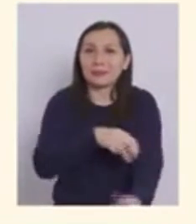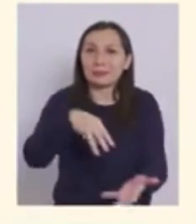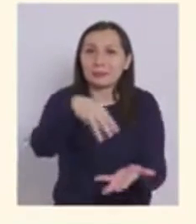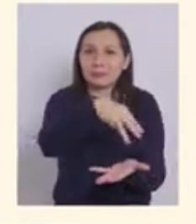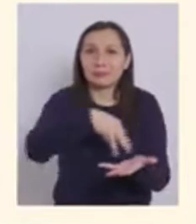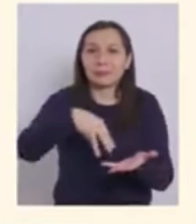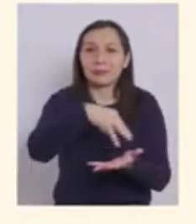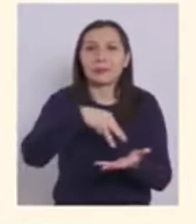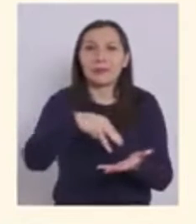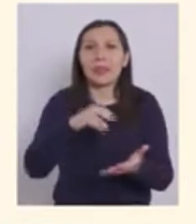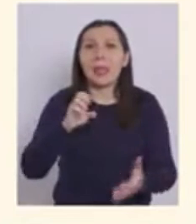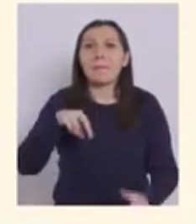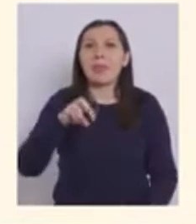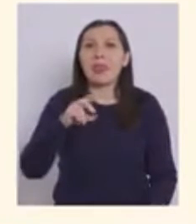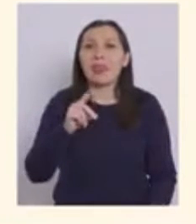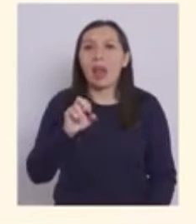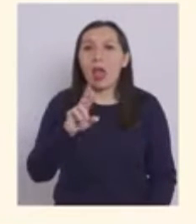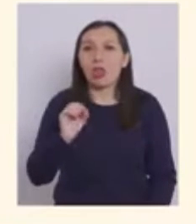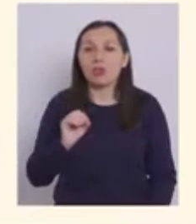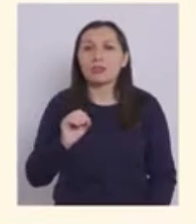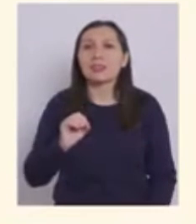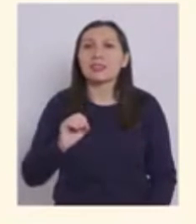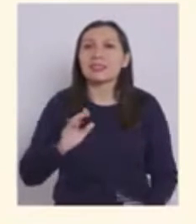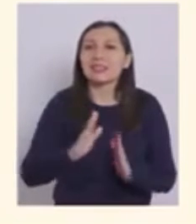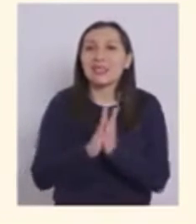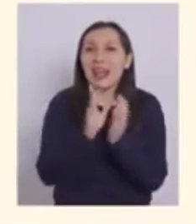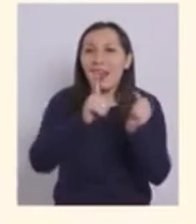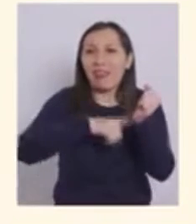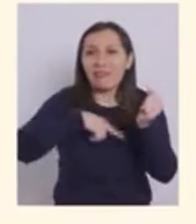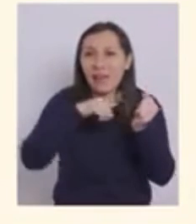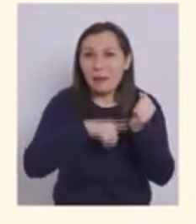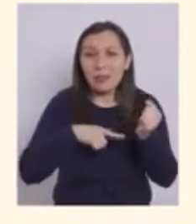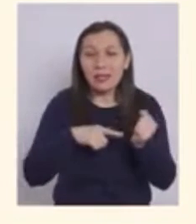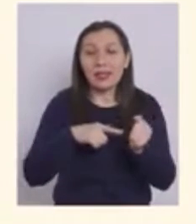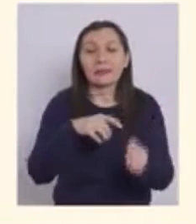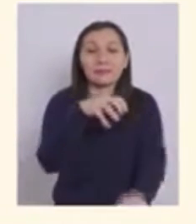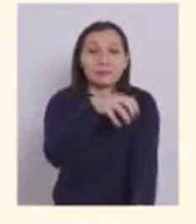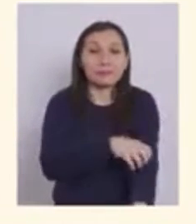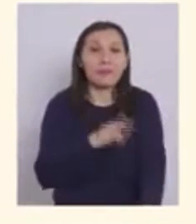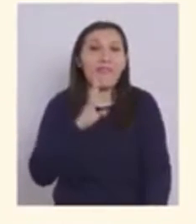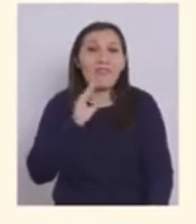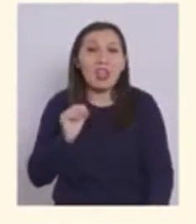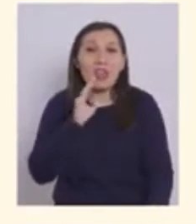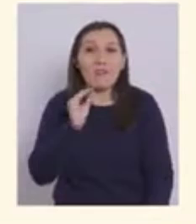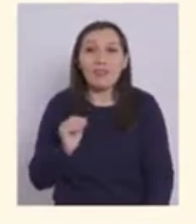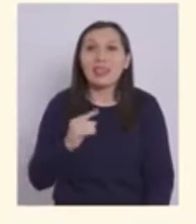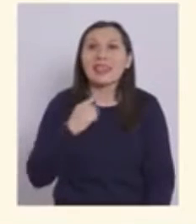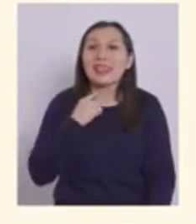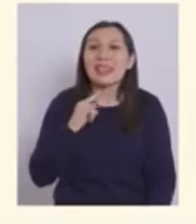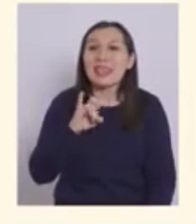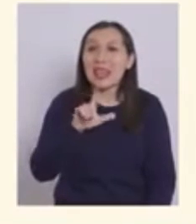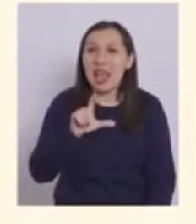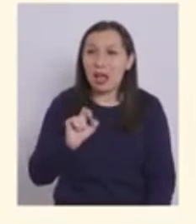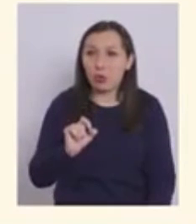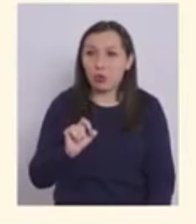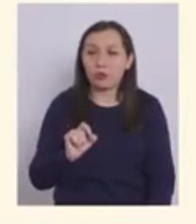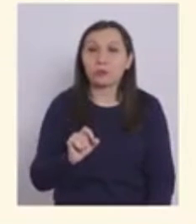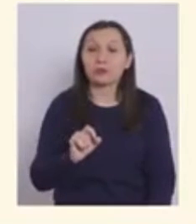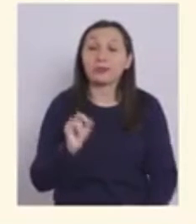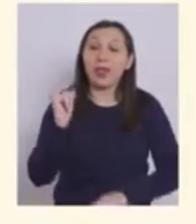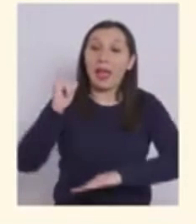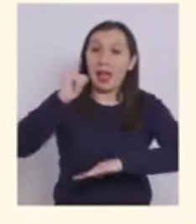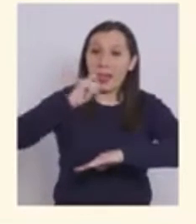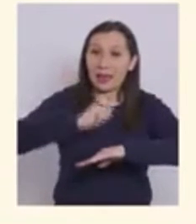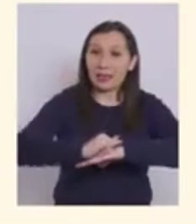región de Maule, Empedrado y Sagrada Familia En la región de Bío Bío, Quillaco En la